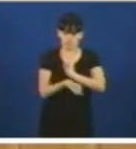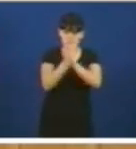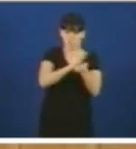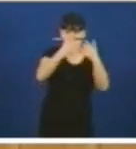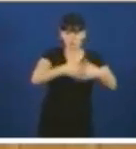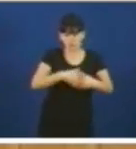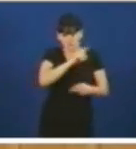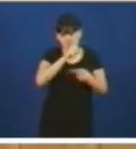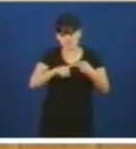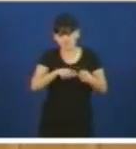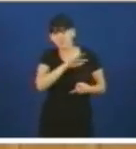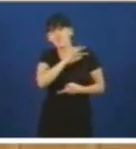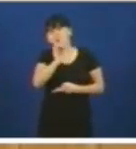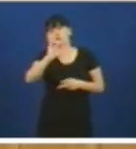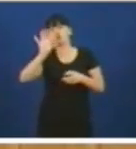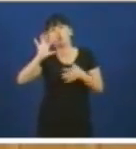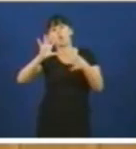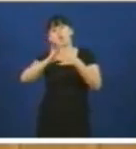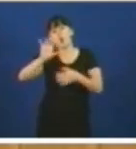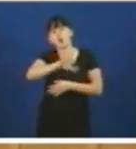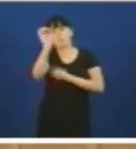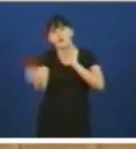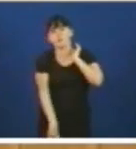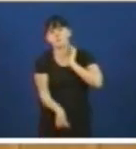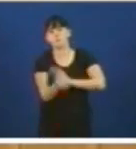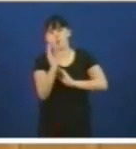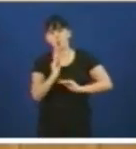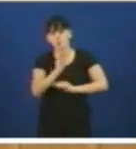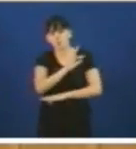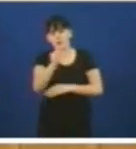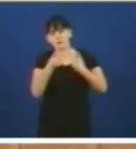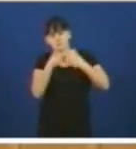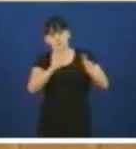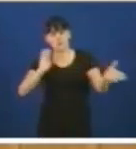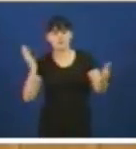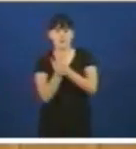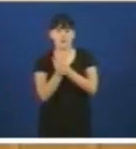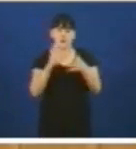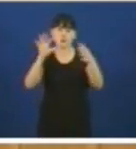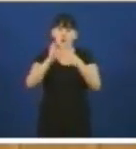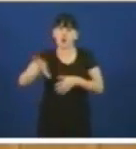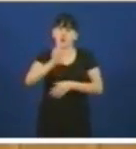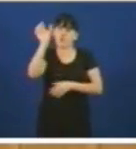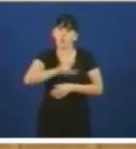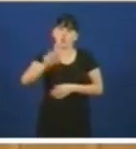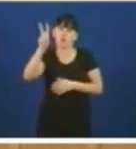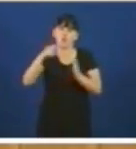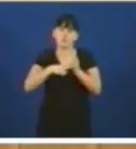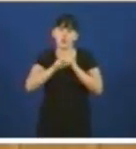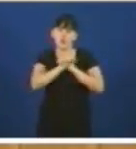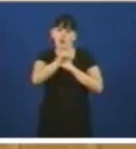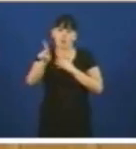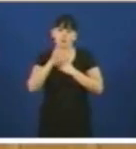Europea a construcción naval civil en FENE e mesmo pola apertura dun expediente da Unión Europea en xullo de 2011 pola posible incompatibilidade